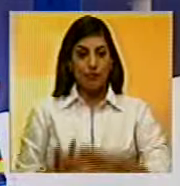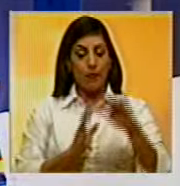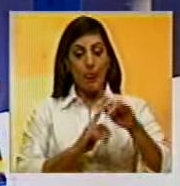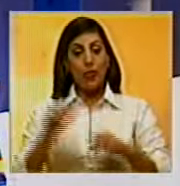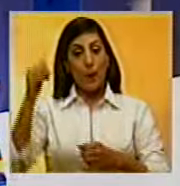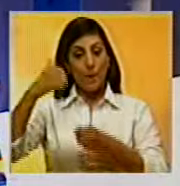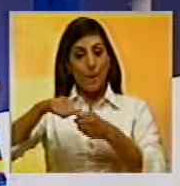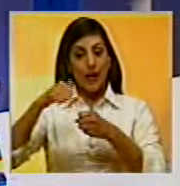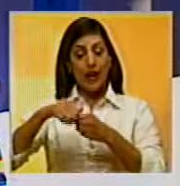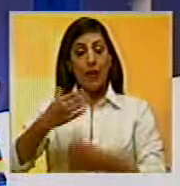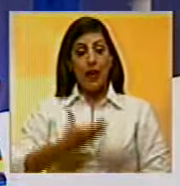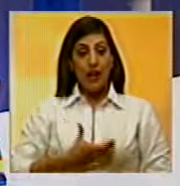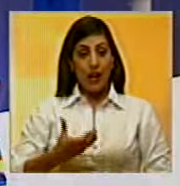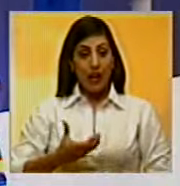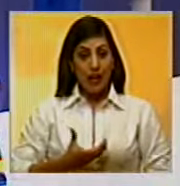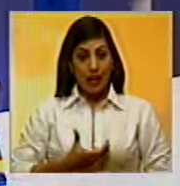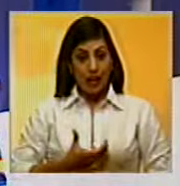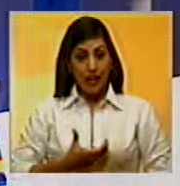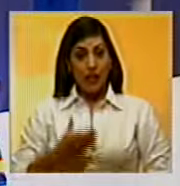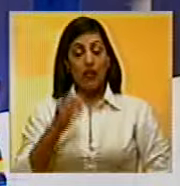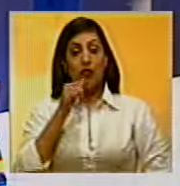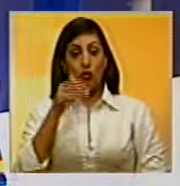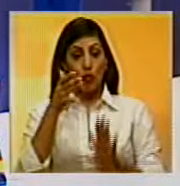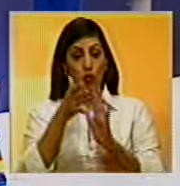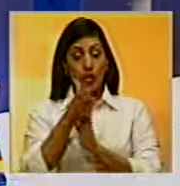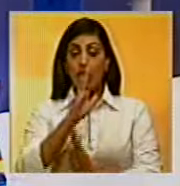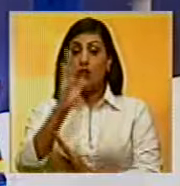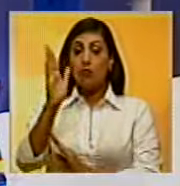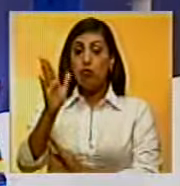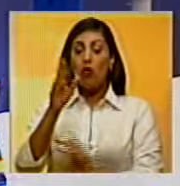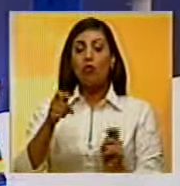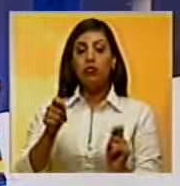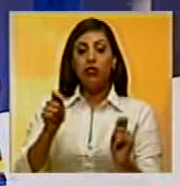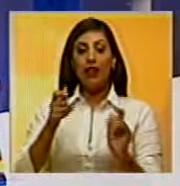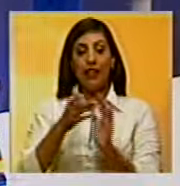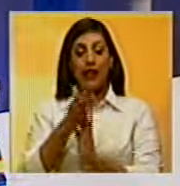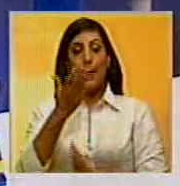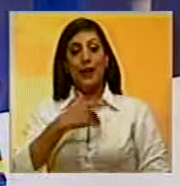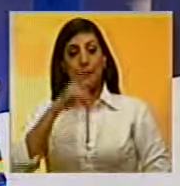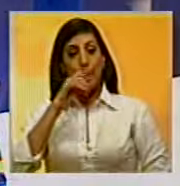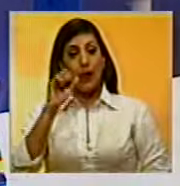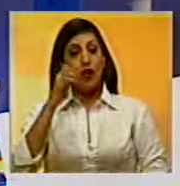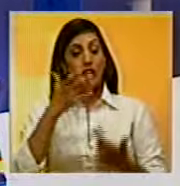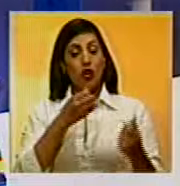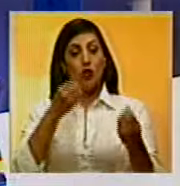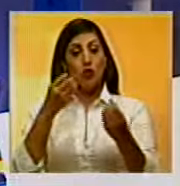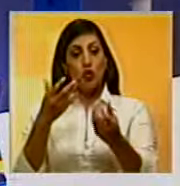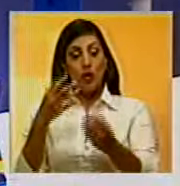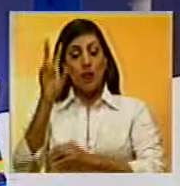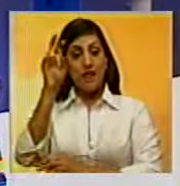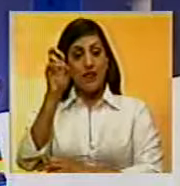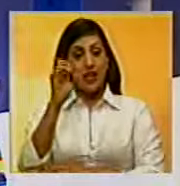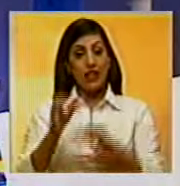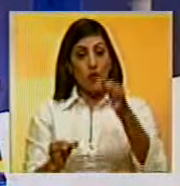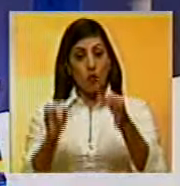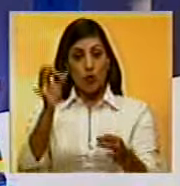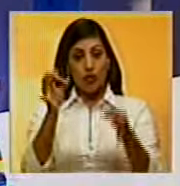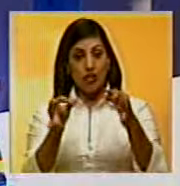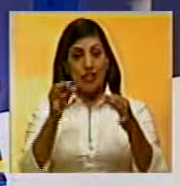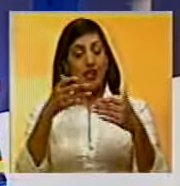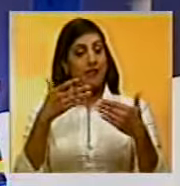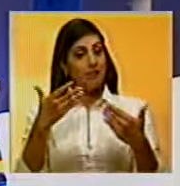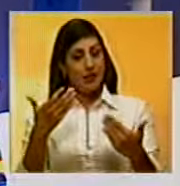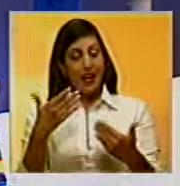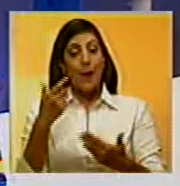En Maracaibo, la alcaldesa Evelyn Trejo de Rosales condenó las pretensiones del Ejecutivo Nacional de entregar este viernes al Tribunal Supremo de